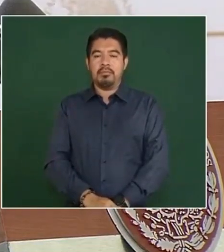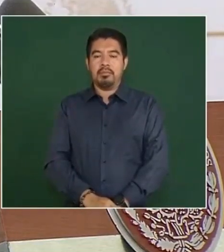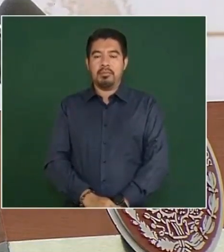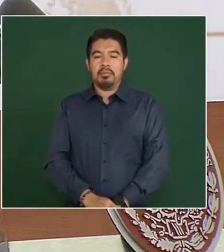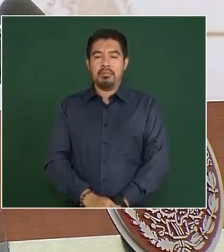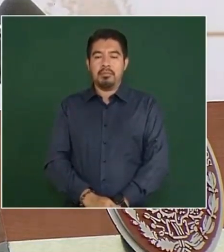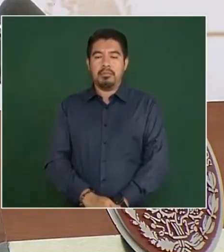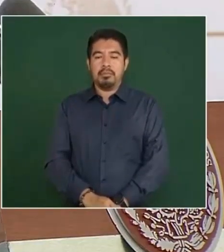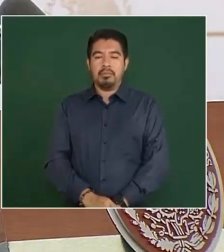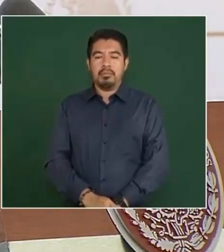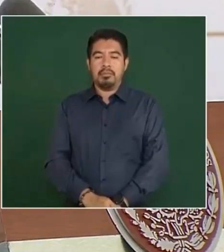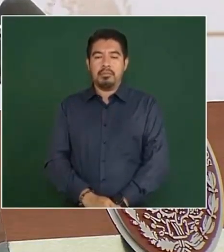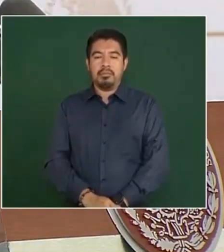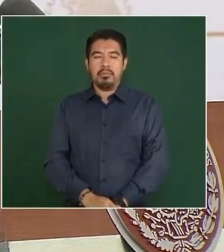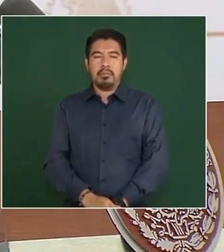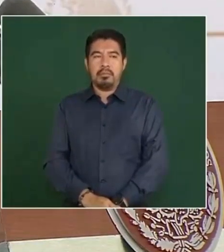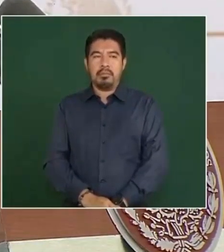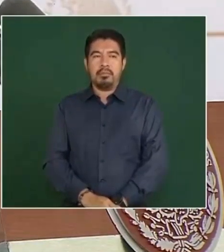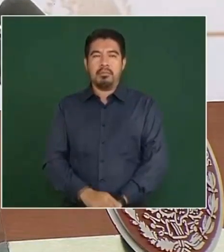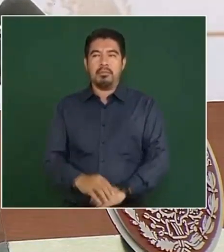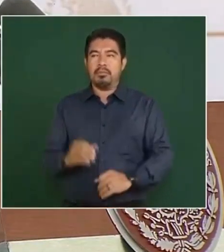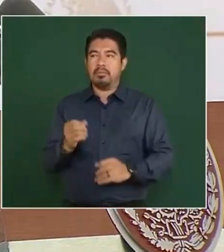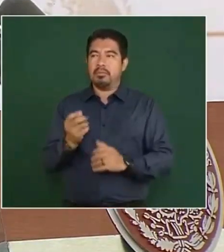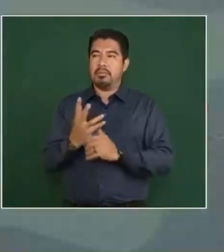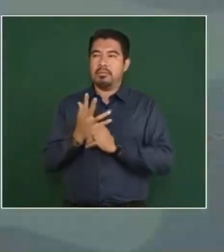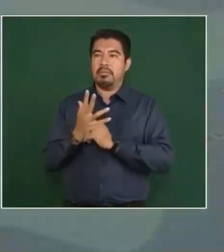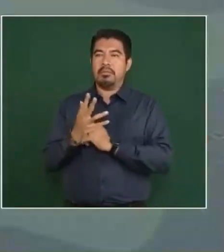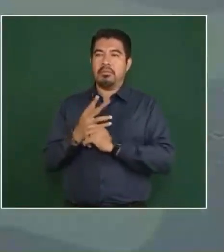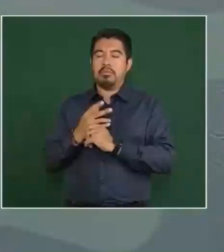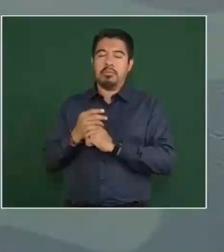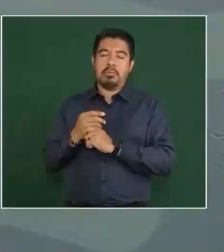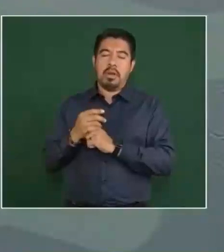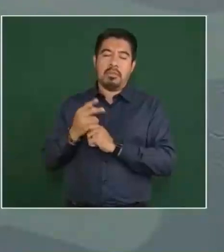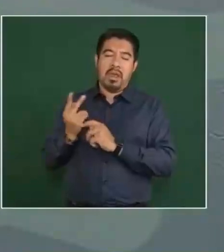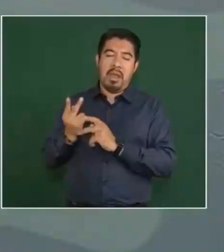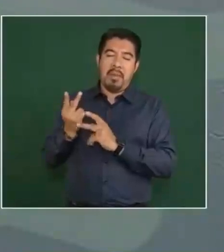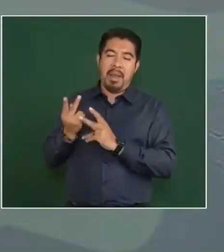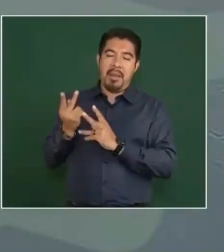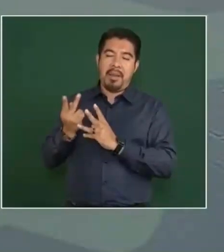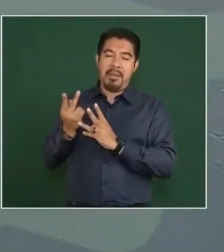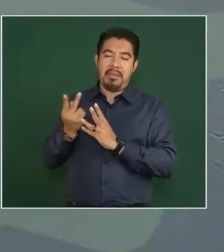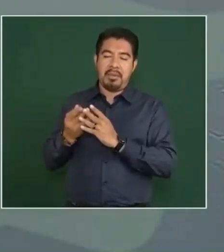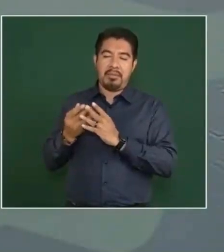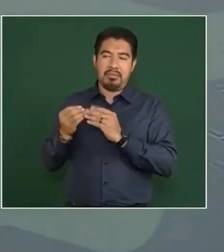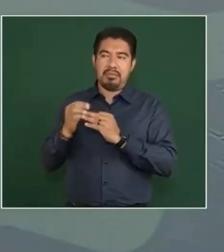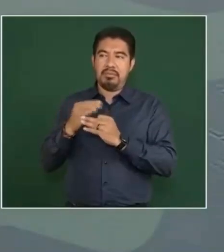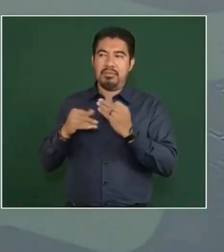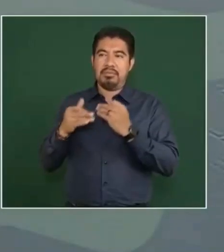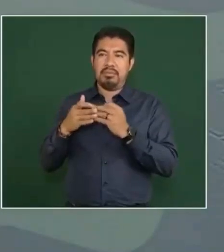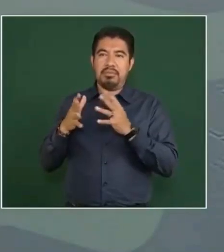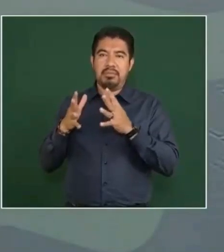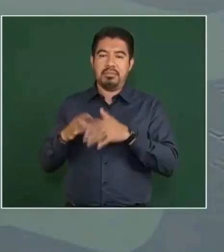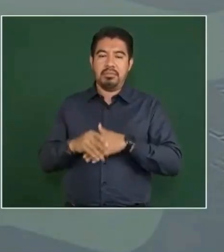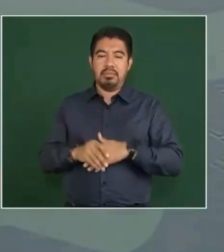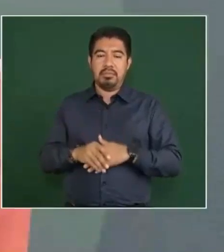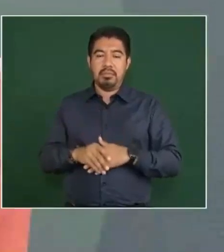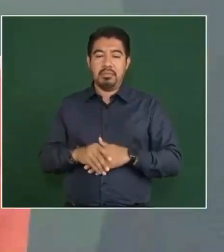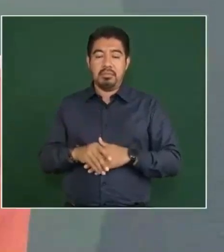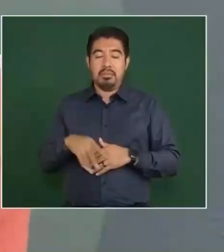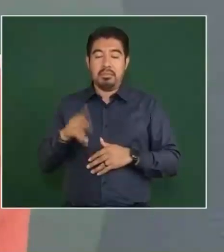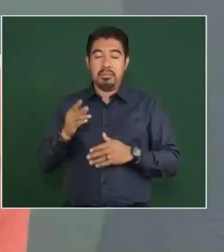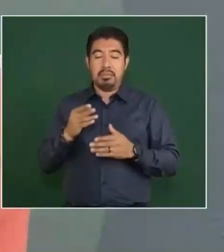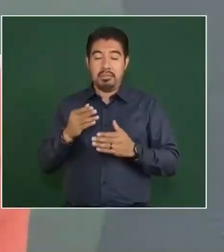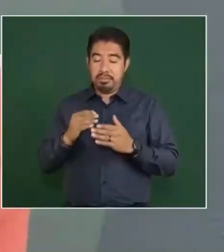de todo, afortunadamente existen las